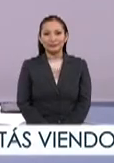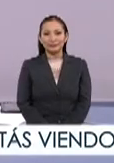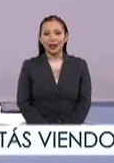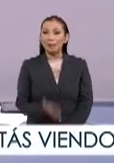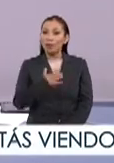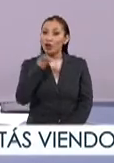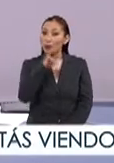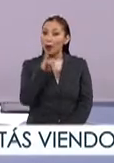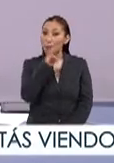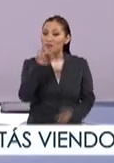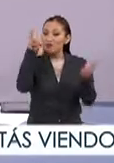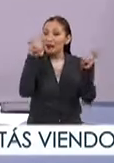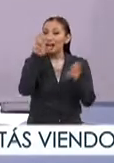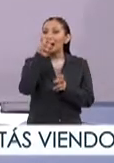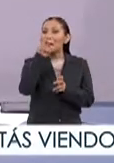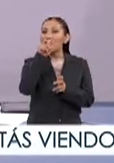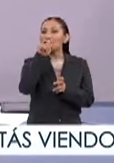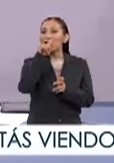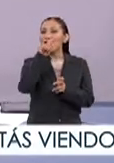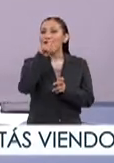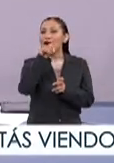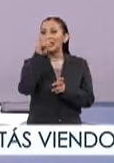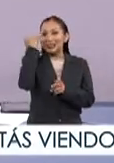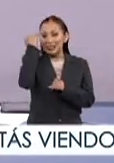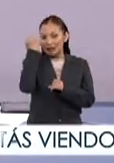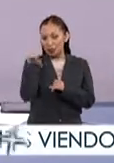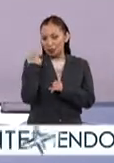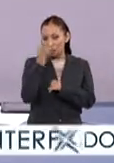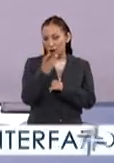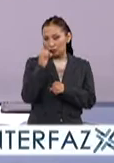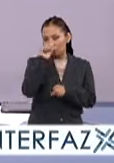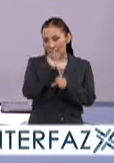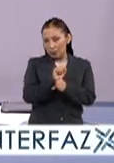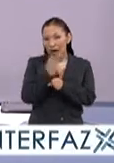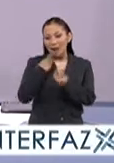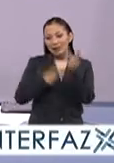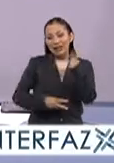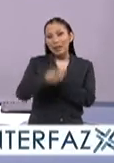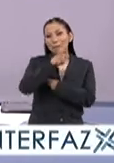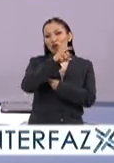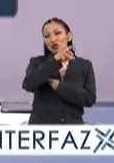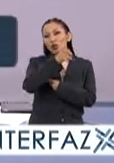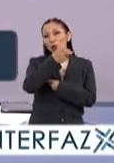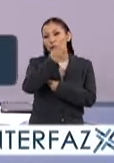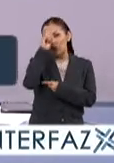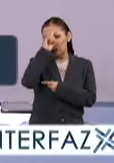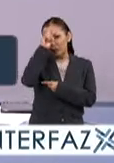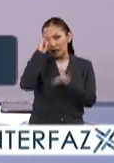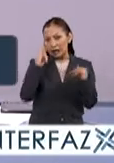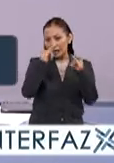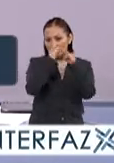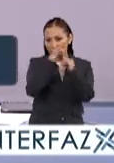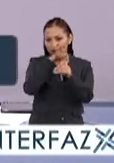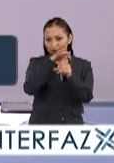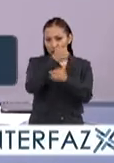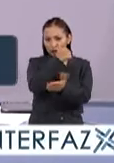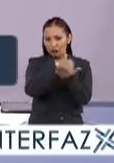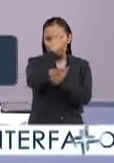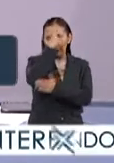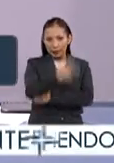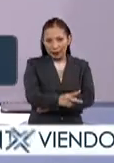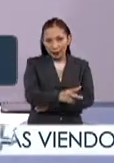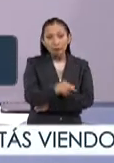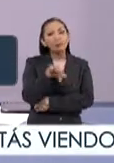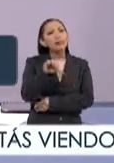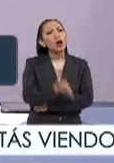Y bueno, hoy es jueves de Rebotando Ideas y como cada semana ya está con nosotros aquí en el estudio Mauricio Huesca, consejero del Instituto Electoral de la Ciudad de México.